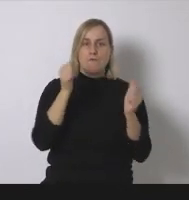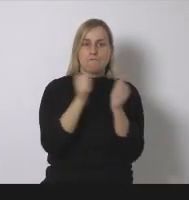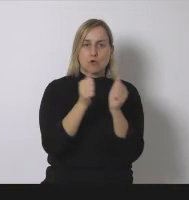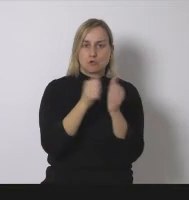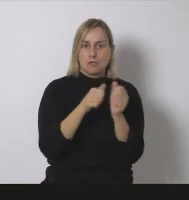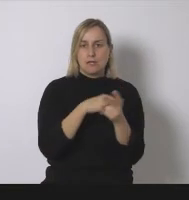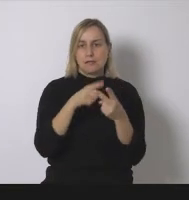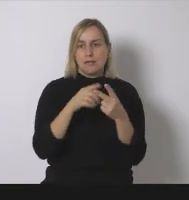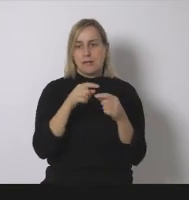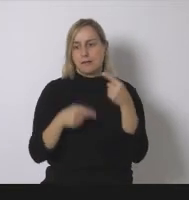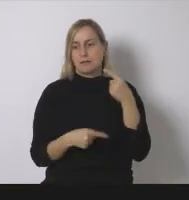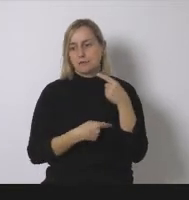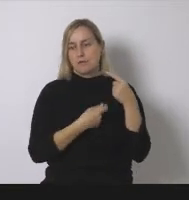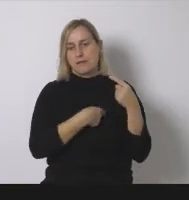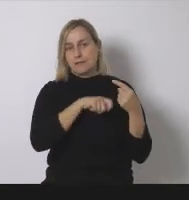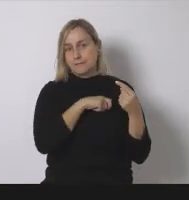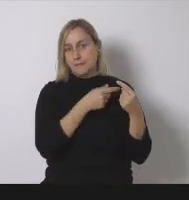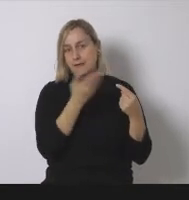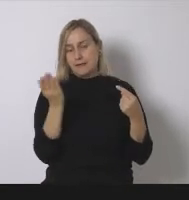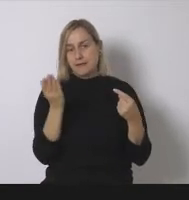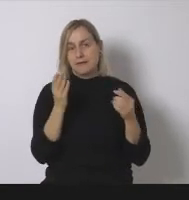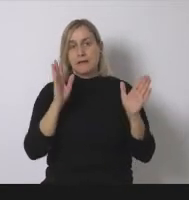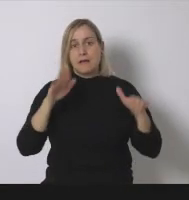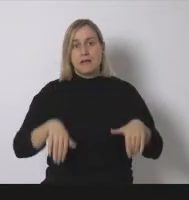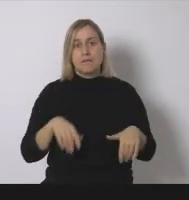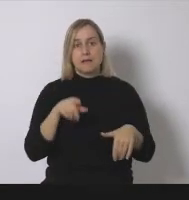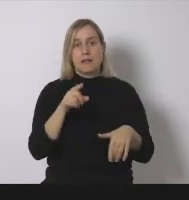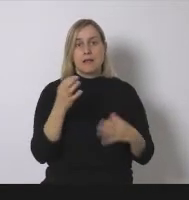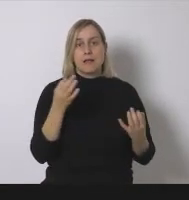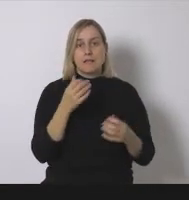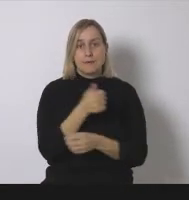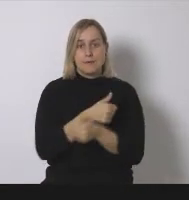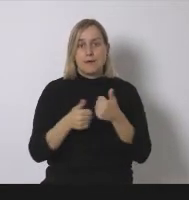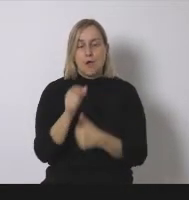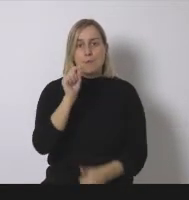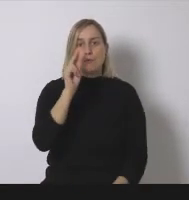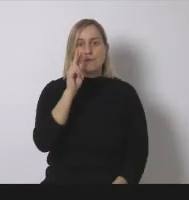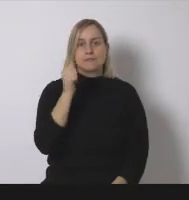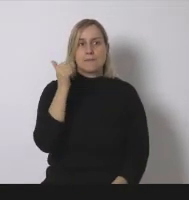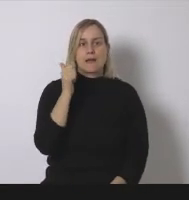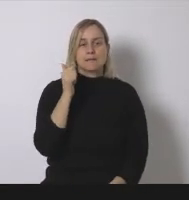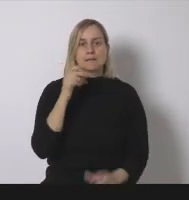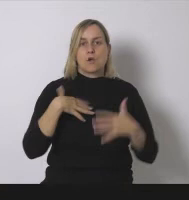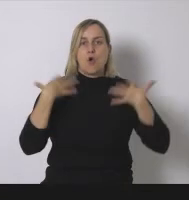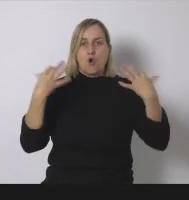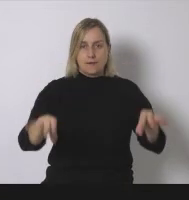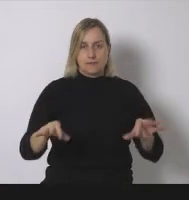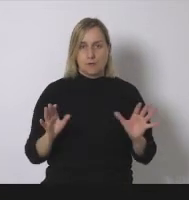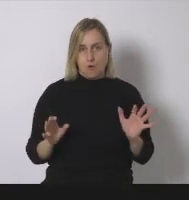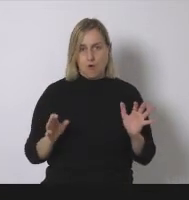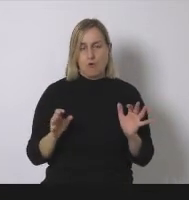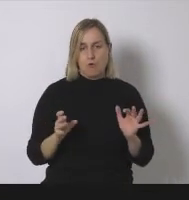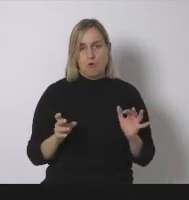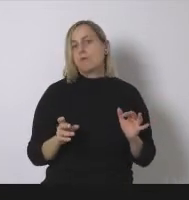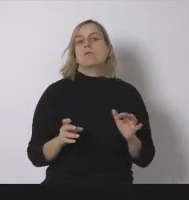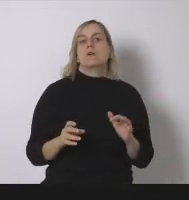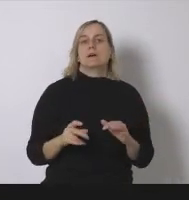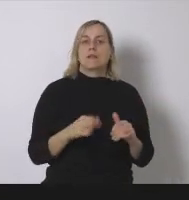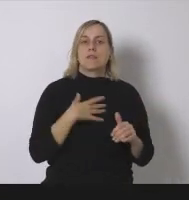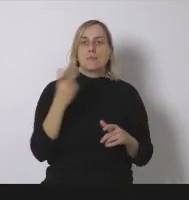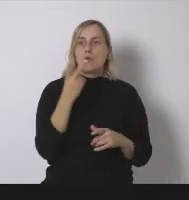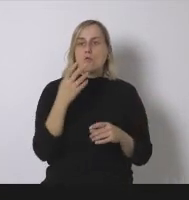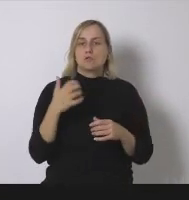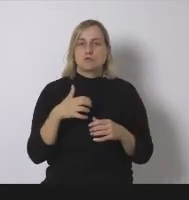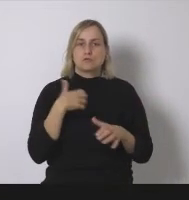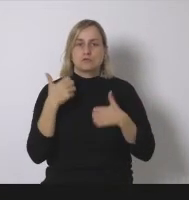debe primar un enfoque más holístico en el que una cosa no impida la otra que al final debe ser compatible